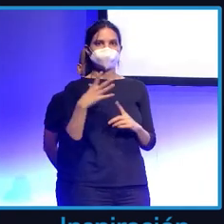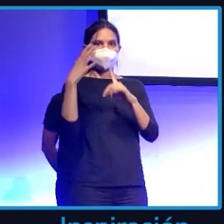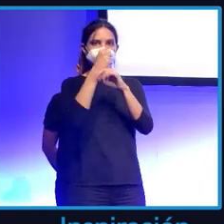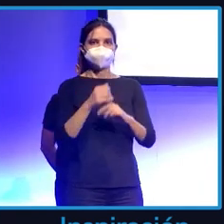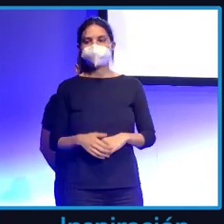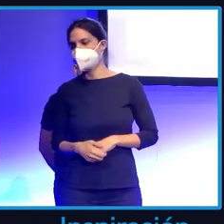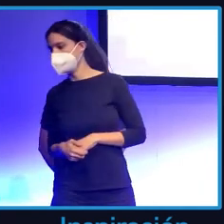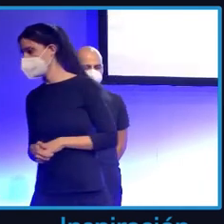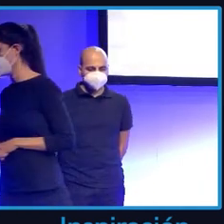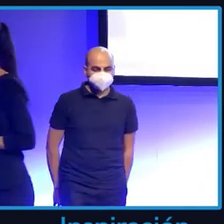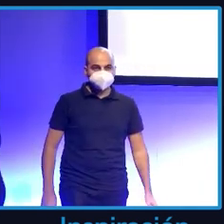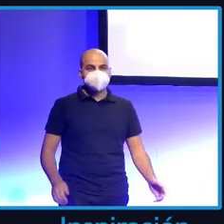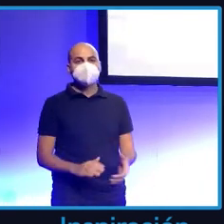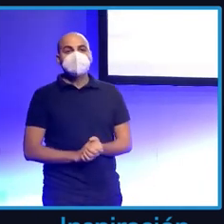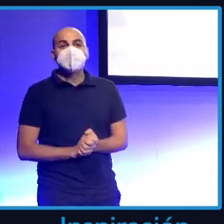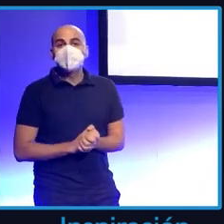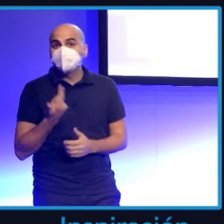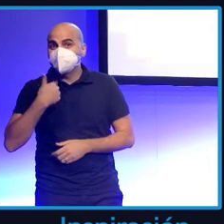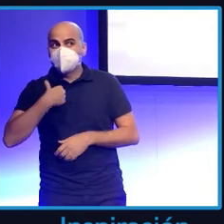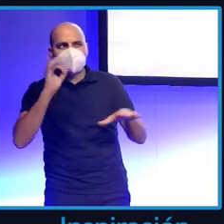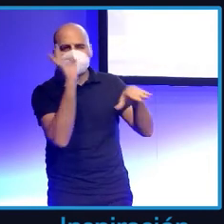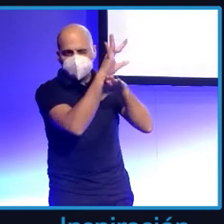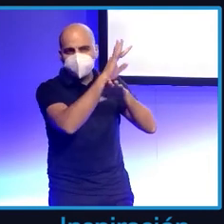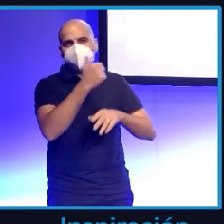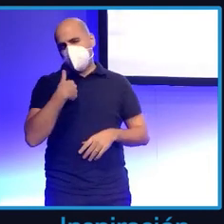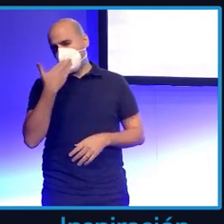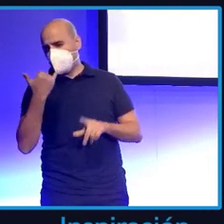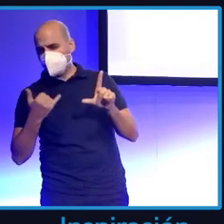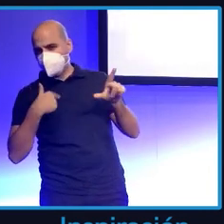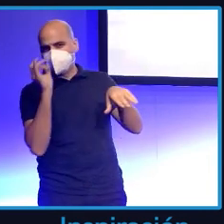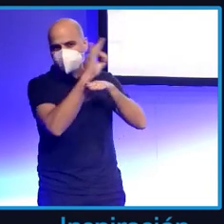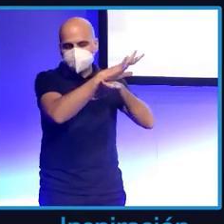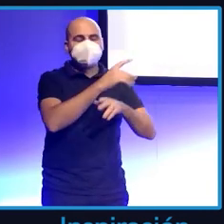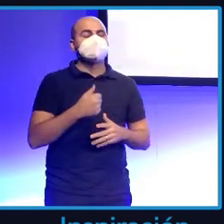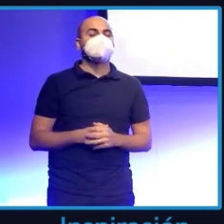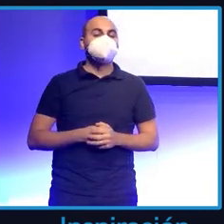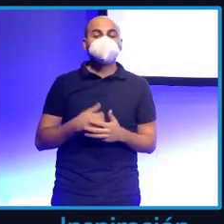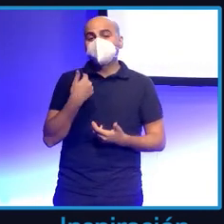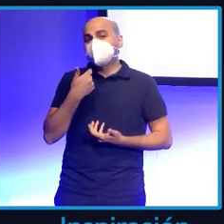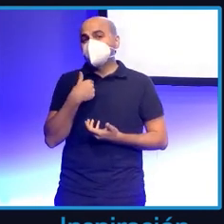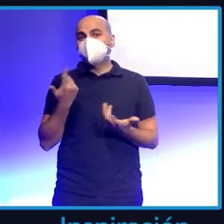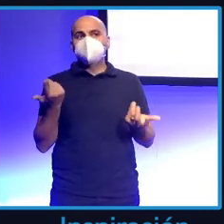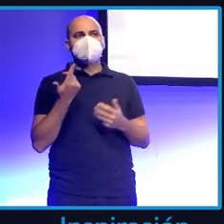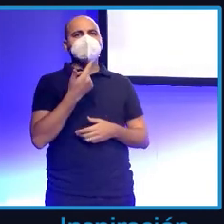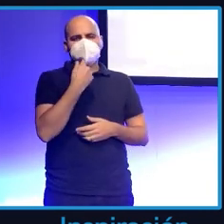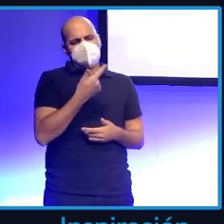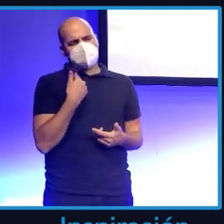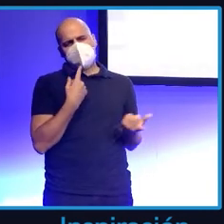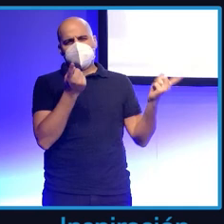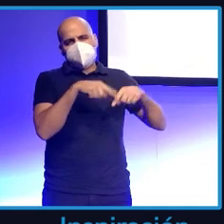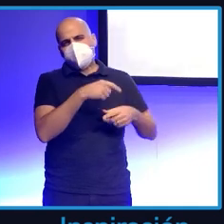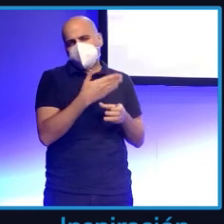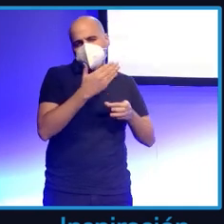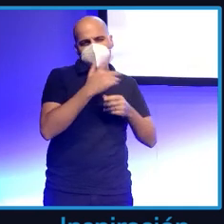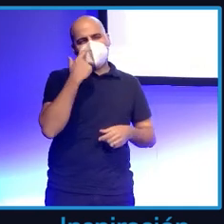Le mandé un correo electrónico diciéndole que le invitaba a un congreso y que le pagaba en cervezas, así que os contaré más